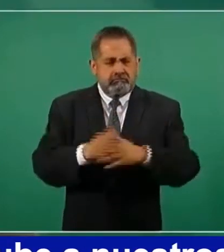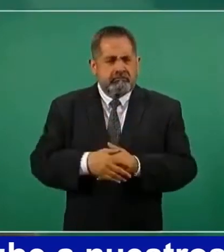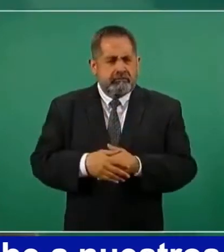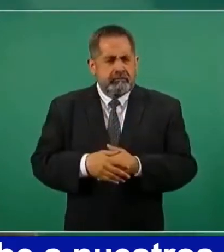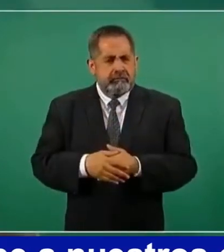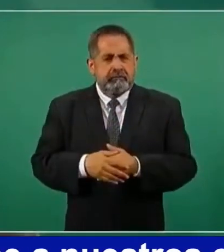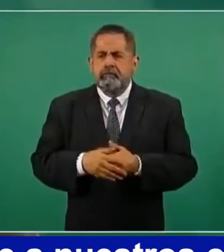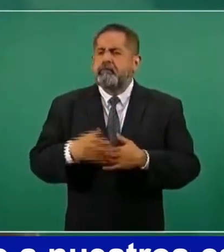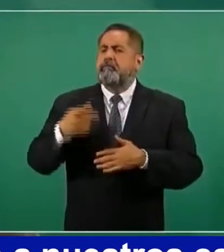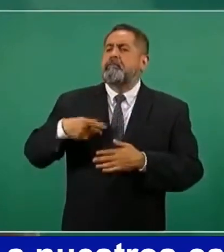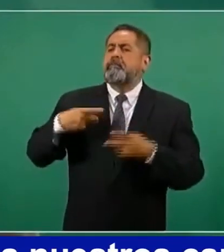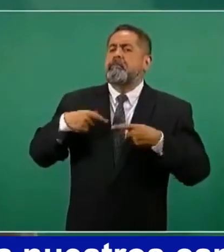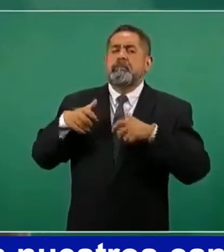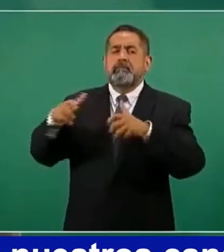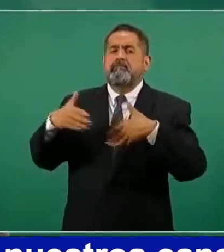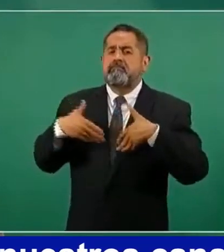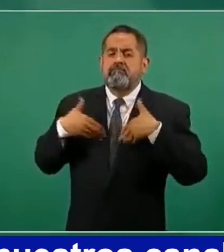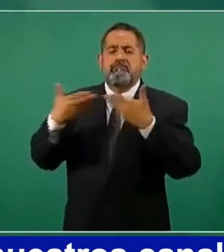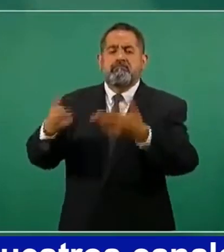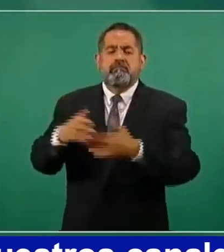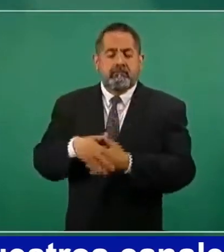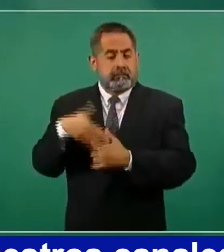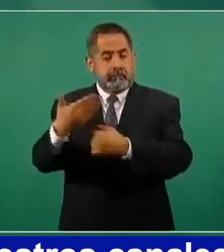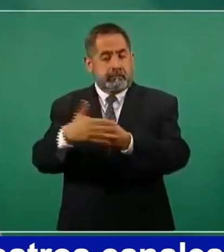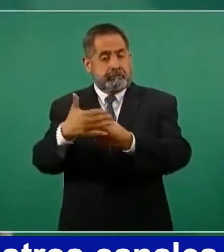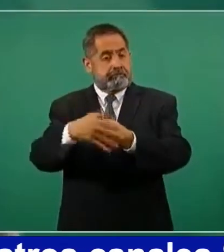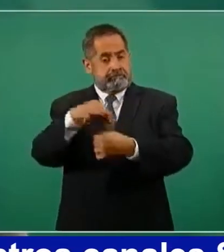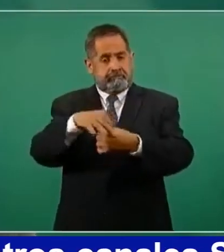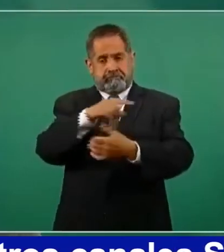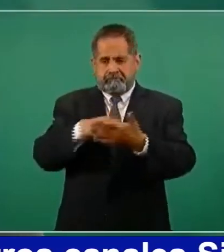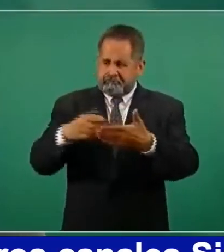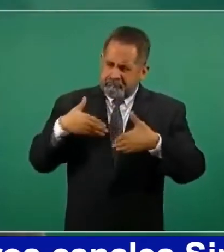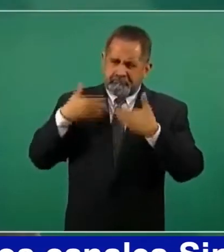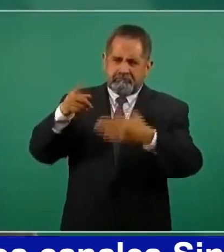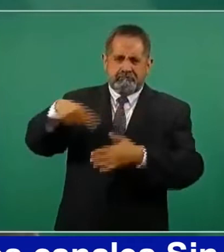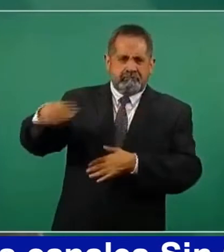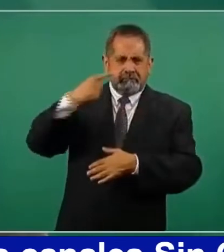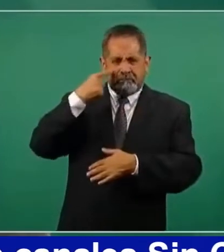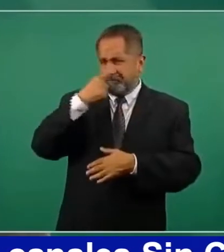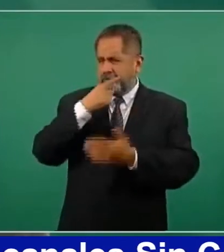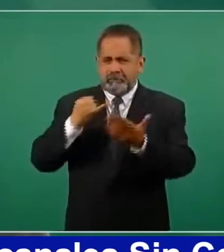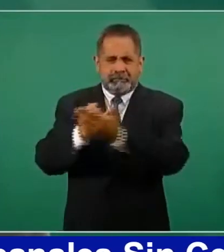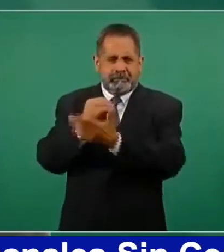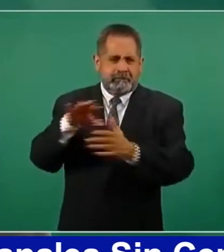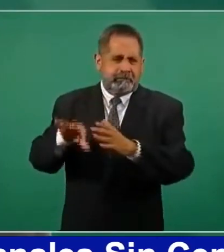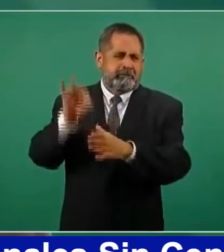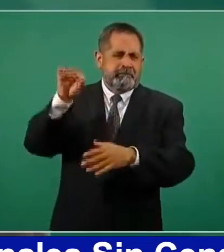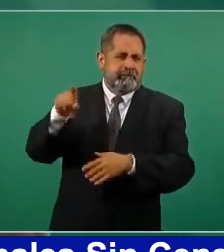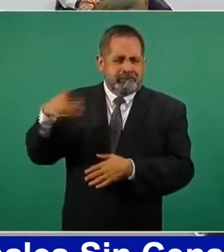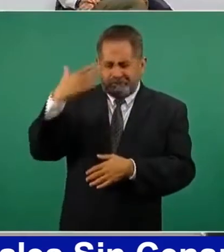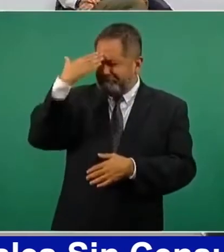confianza a los ciudadanos, ya vienen las elecciones y ahí la gente va a decidir.